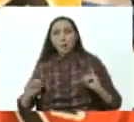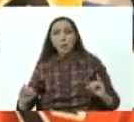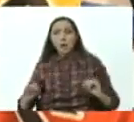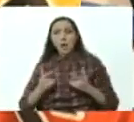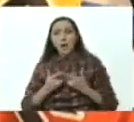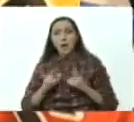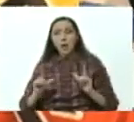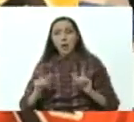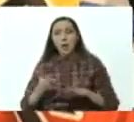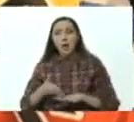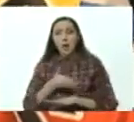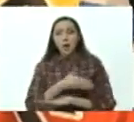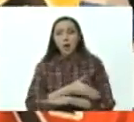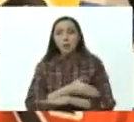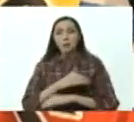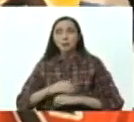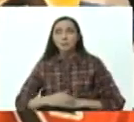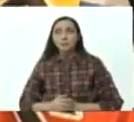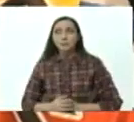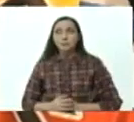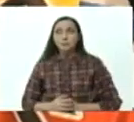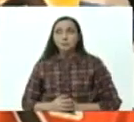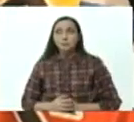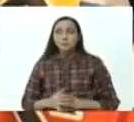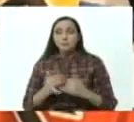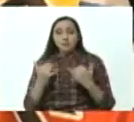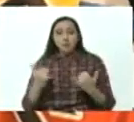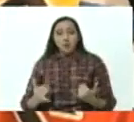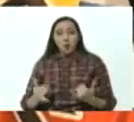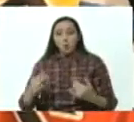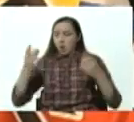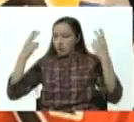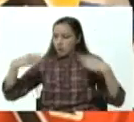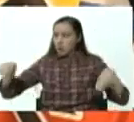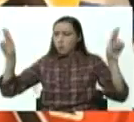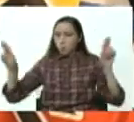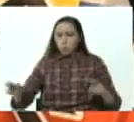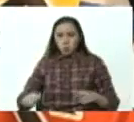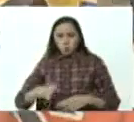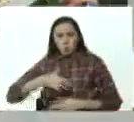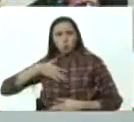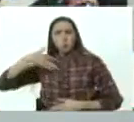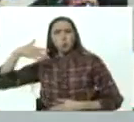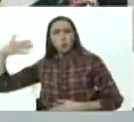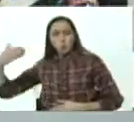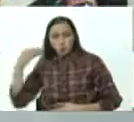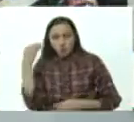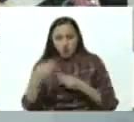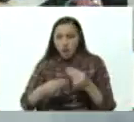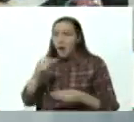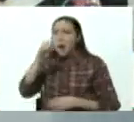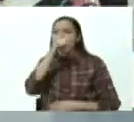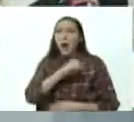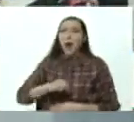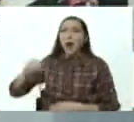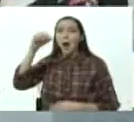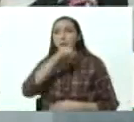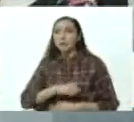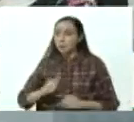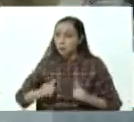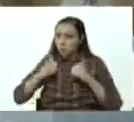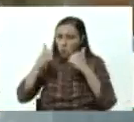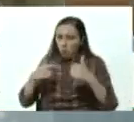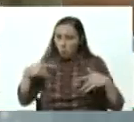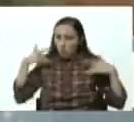libraba entonces. Ahora la cantamos siempre con emoción cuando comenzamos nuestras actividades